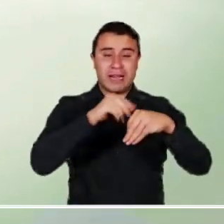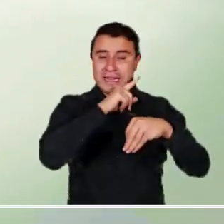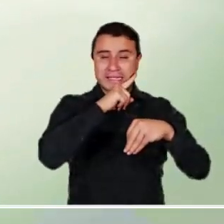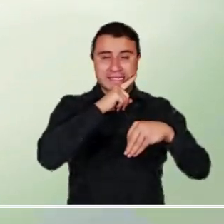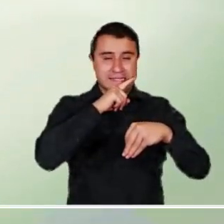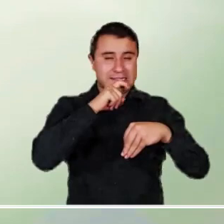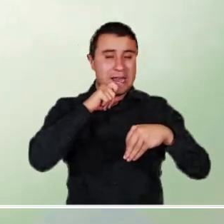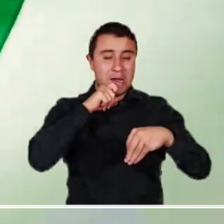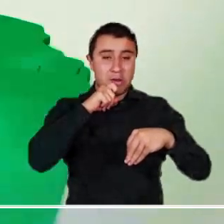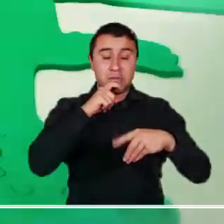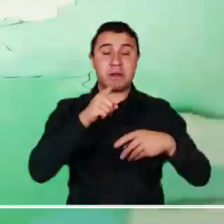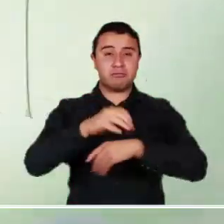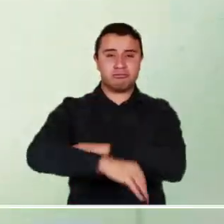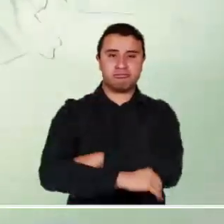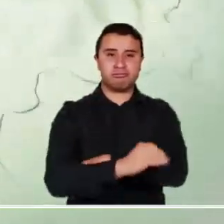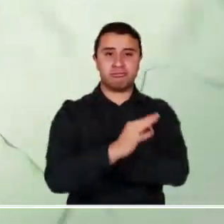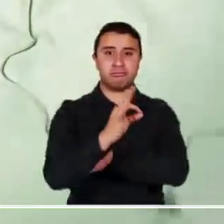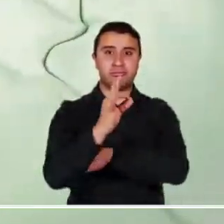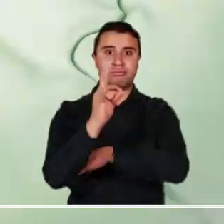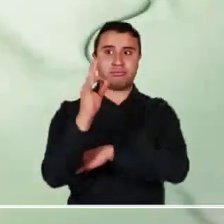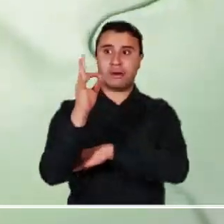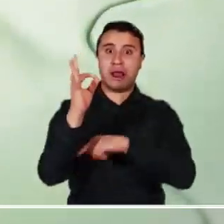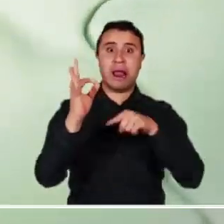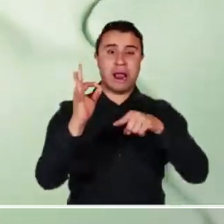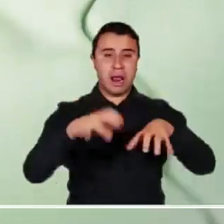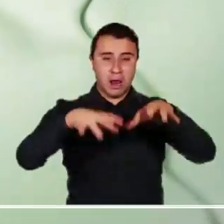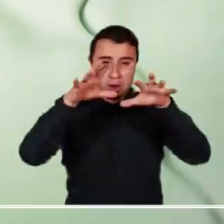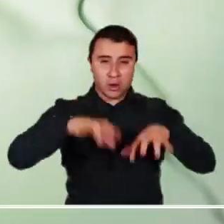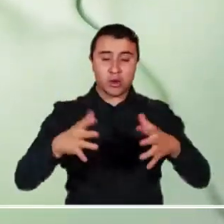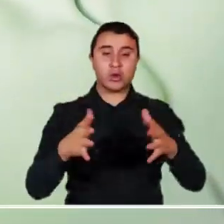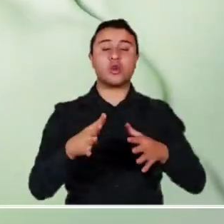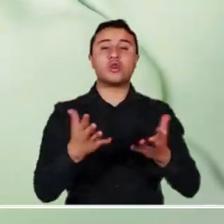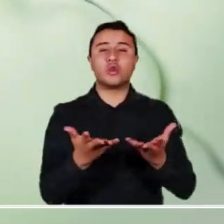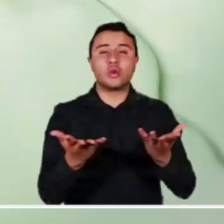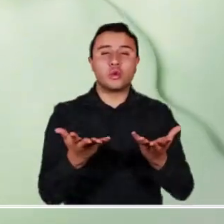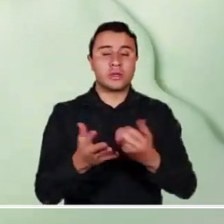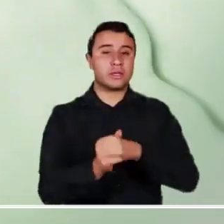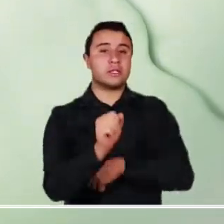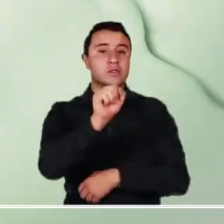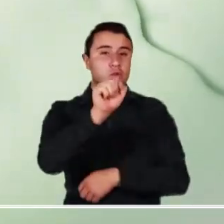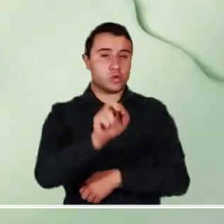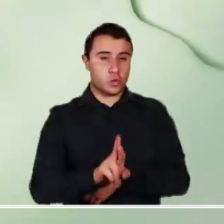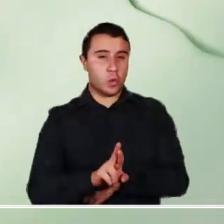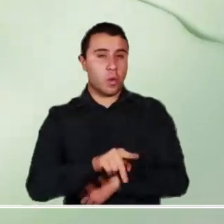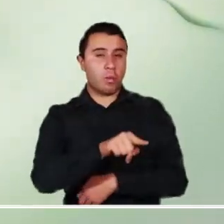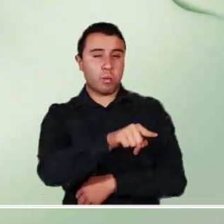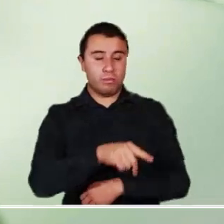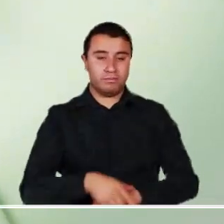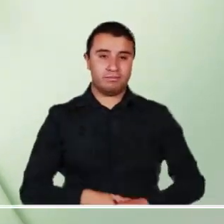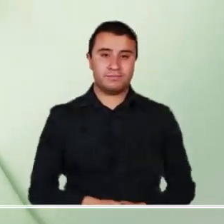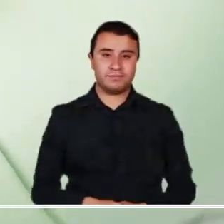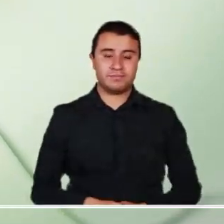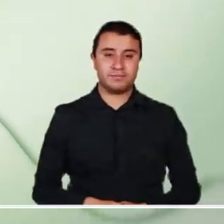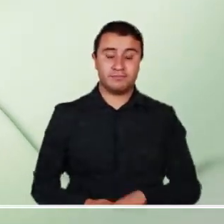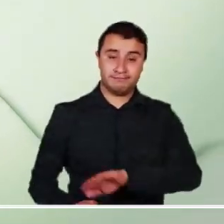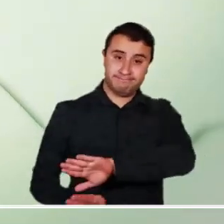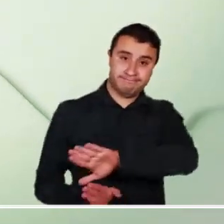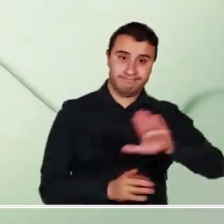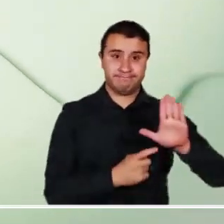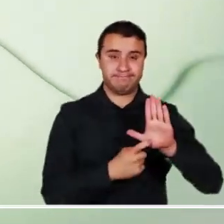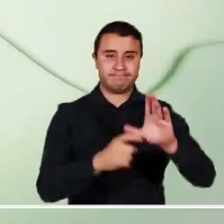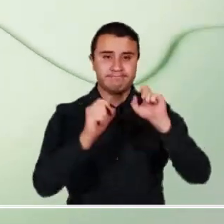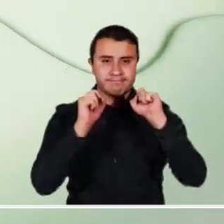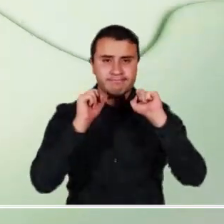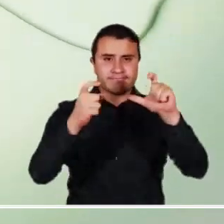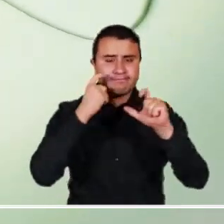Por último, en la capital del país se mantiene la tendencia al tiempo seco. Sin embargo, al finalizar la mañana se podrían presentar lluvias en el sur de la ciudad.